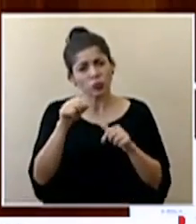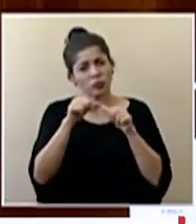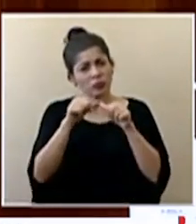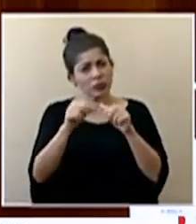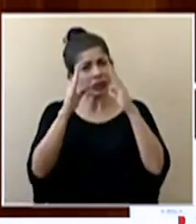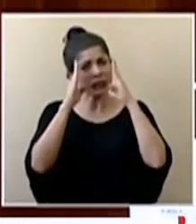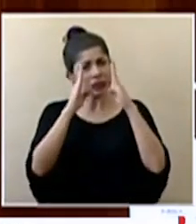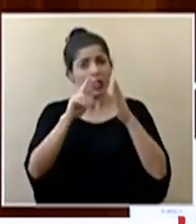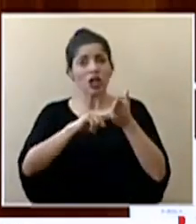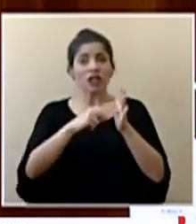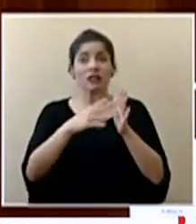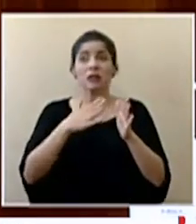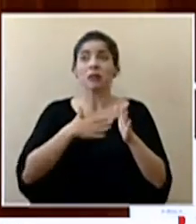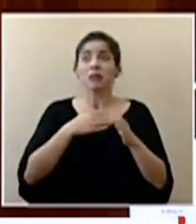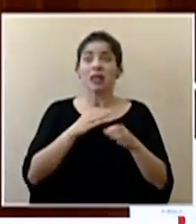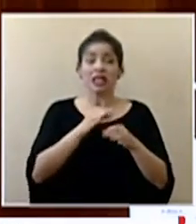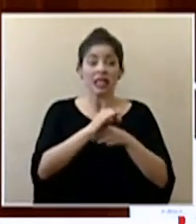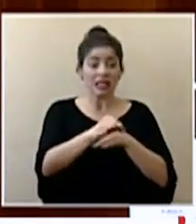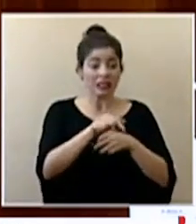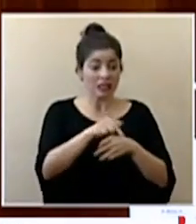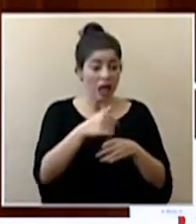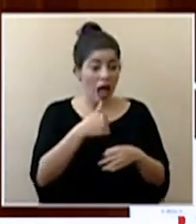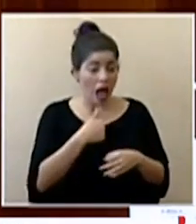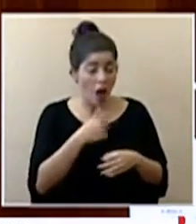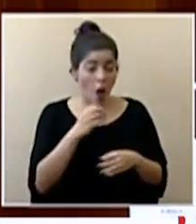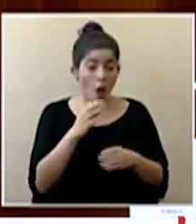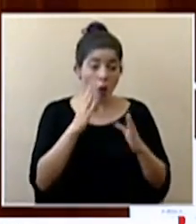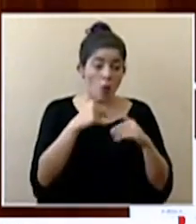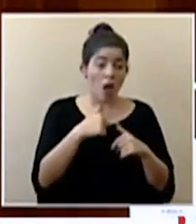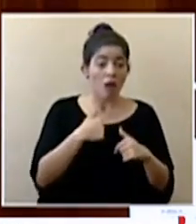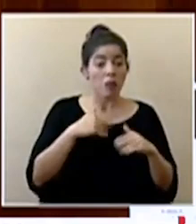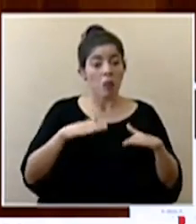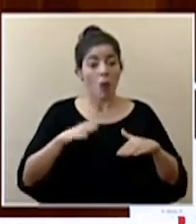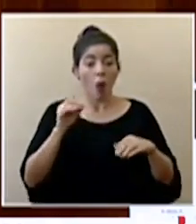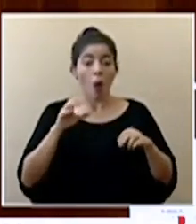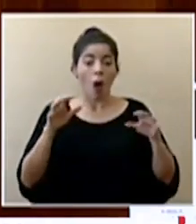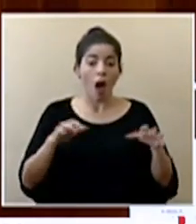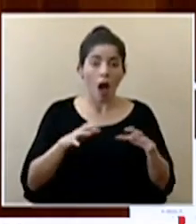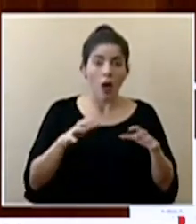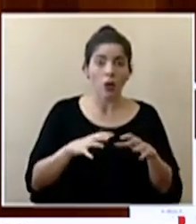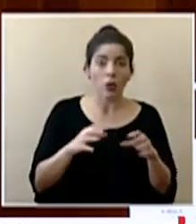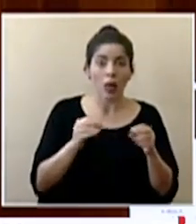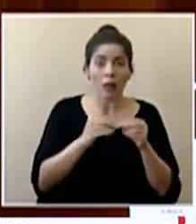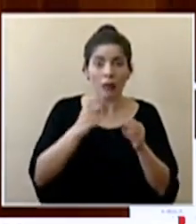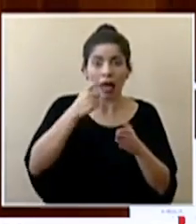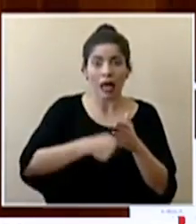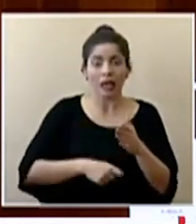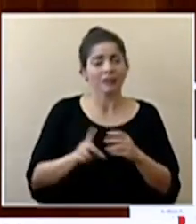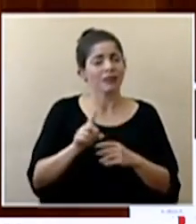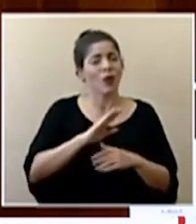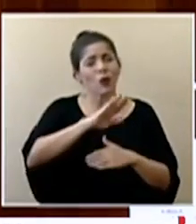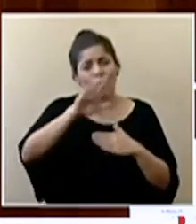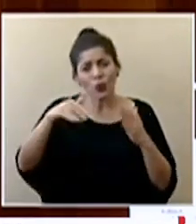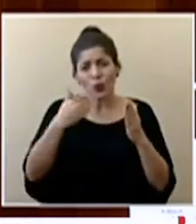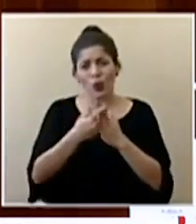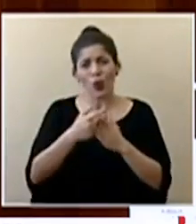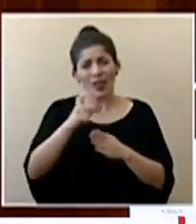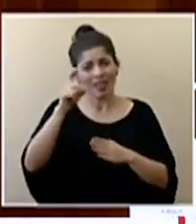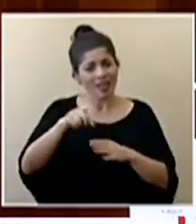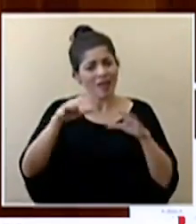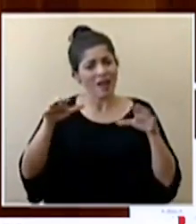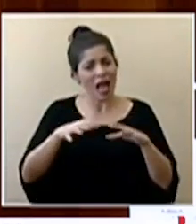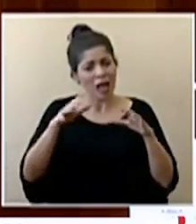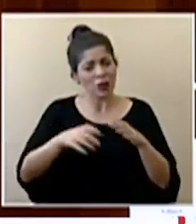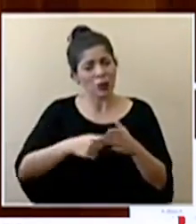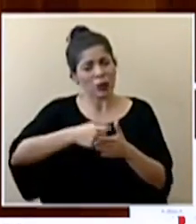y no es que en mi distrito haya casos o no hay casos para yo relajarme o actuar con más rigurosidad todos ocupamos en este momento actuar